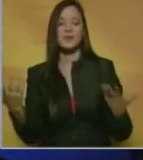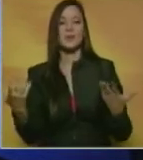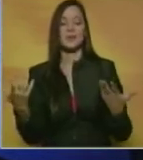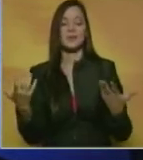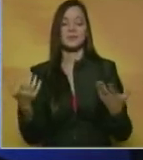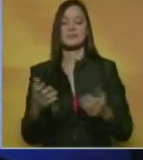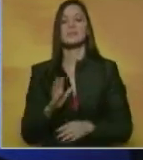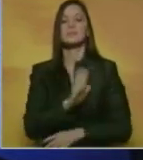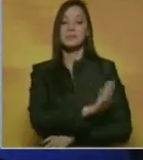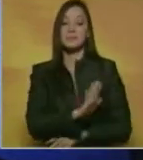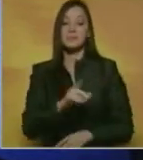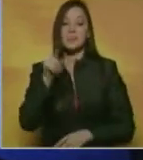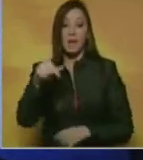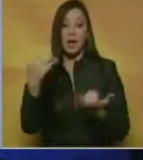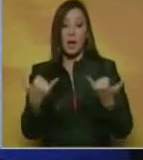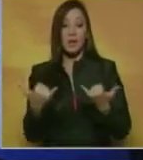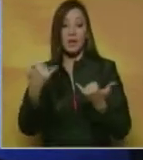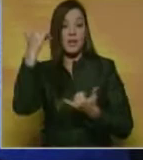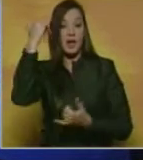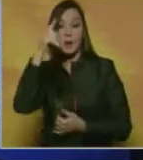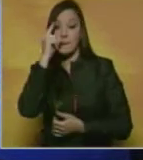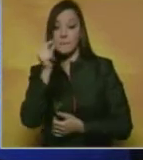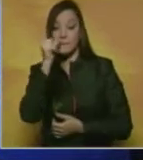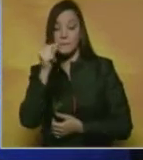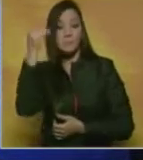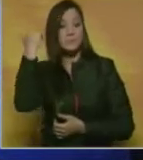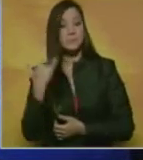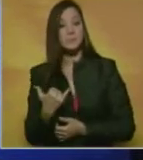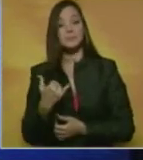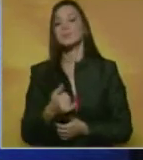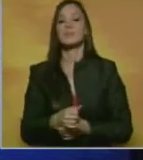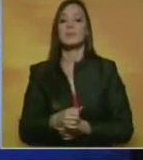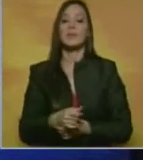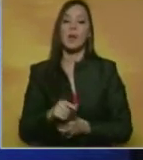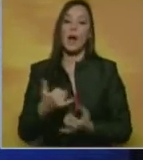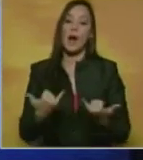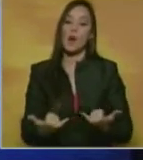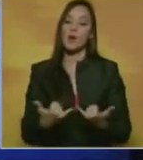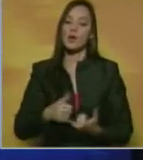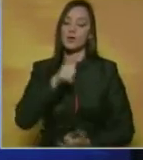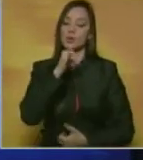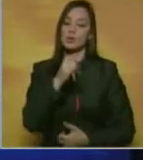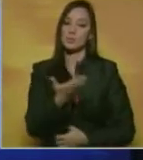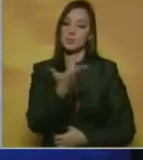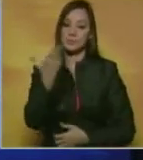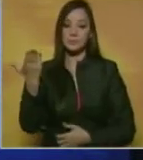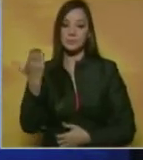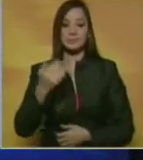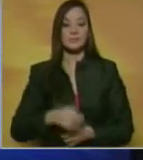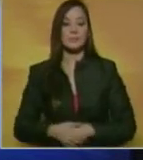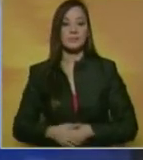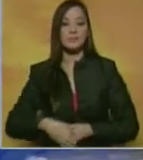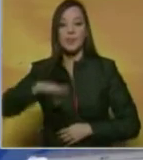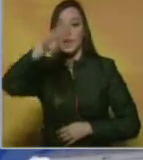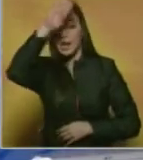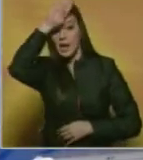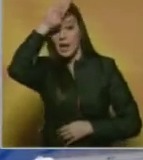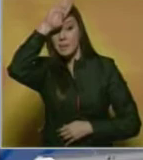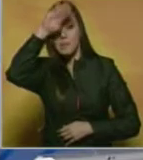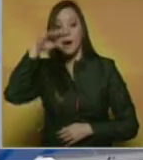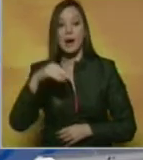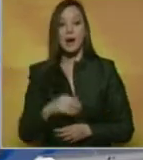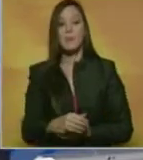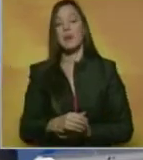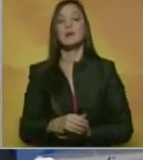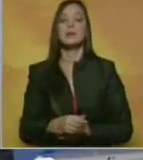Andrina Yepes, y quien les habla, José Manuel Dopazo. De inmediato, les contamos lo más importante ocurrido hasta el momento. El Papa Francisco, pues,